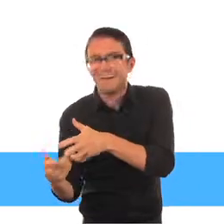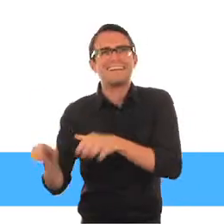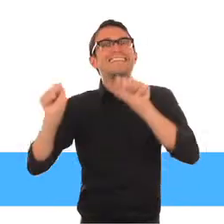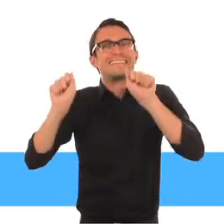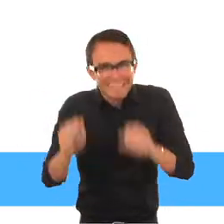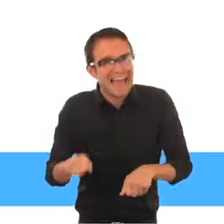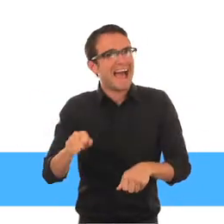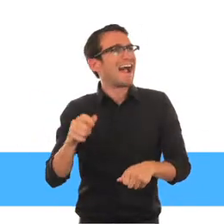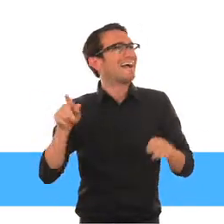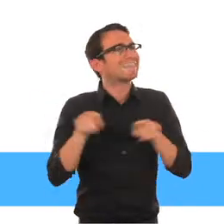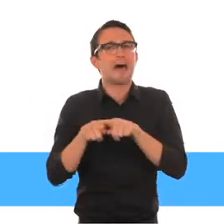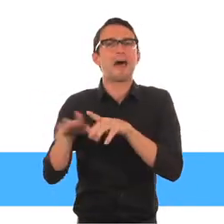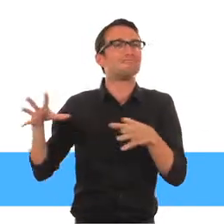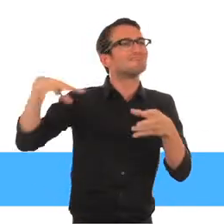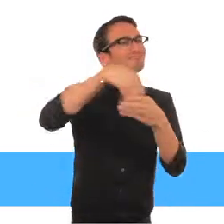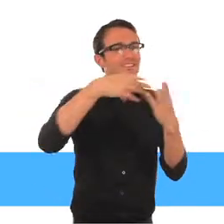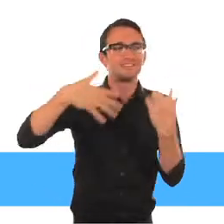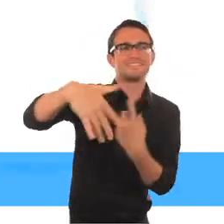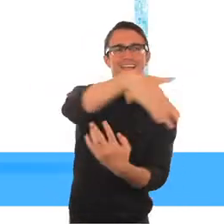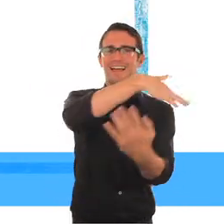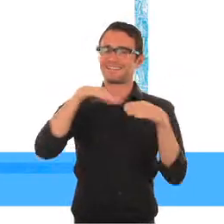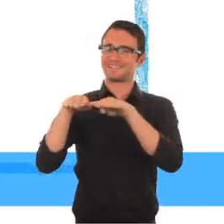competir o acceder a la sociedad igual que sus pares